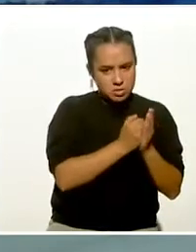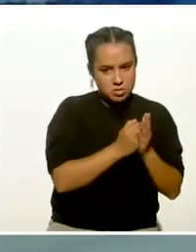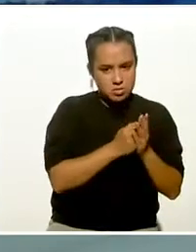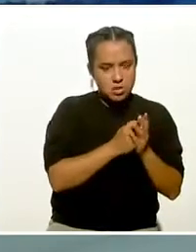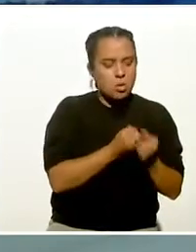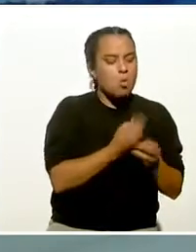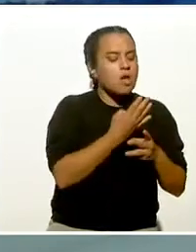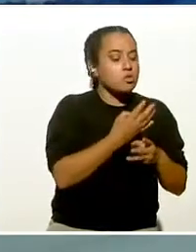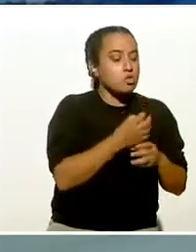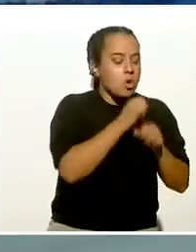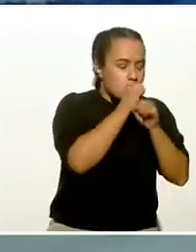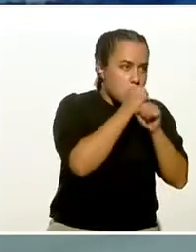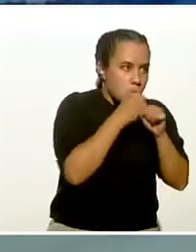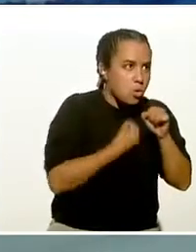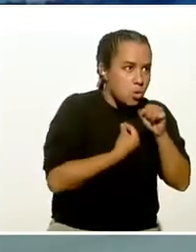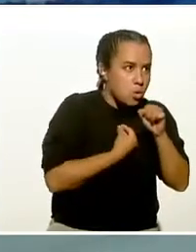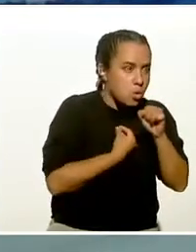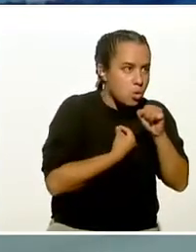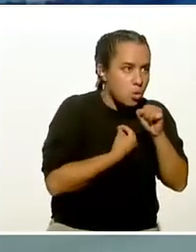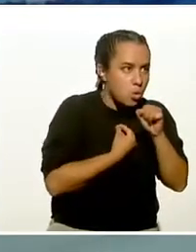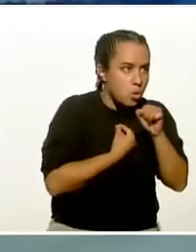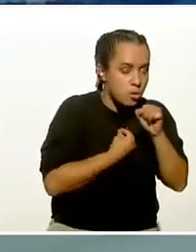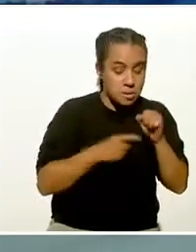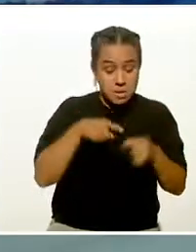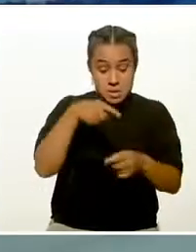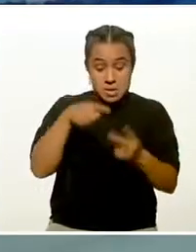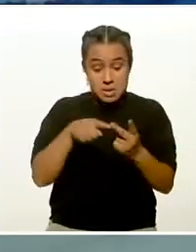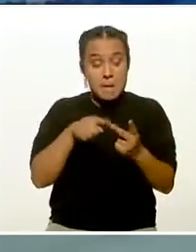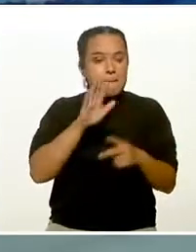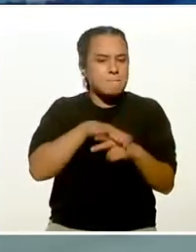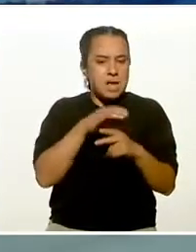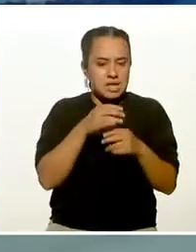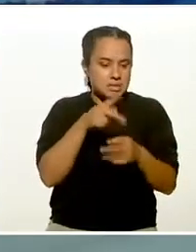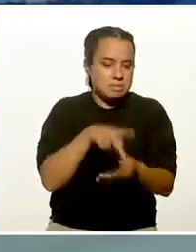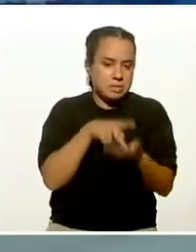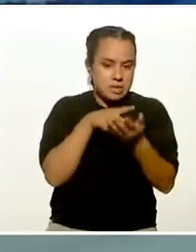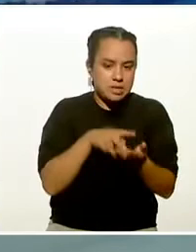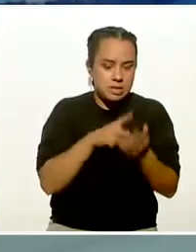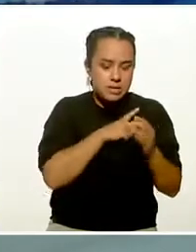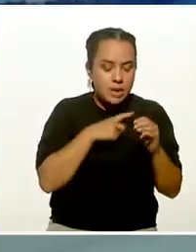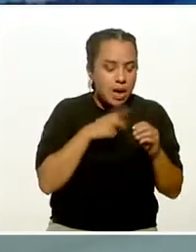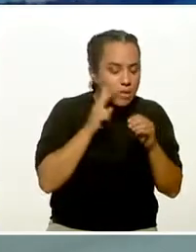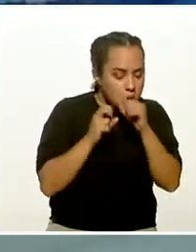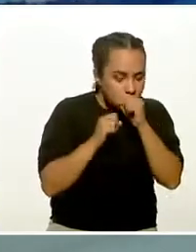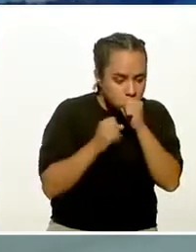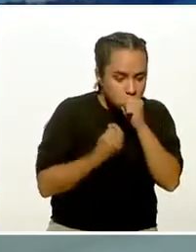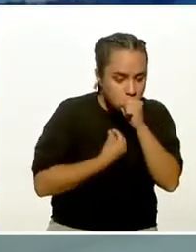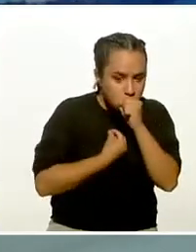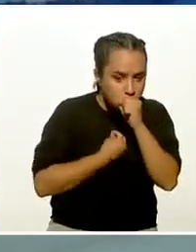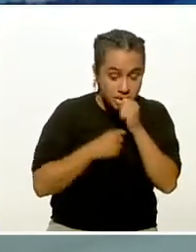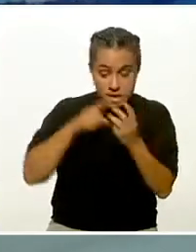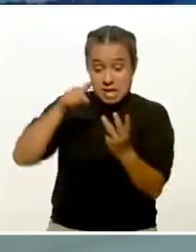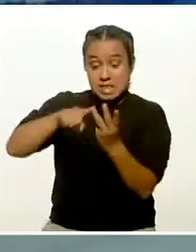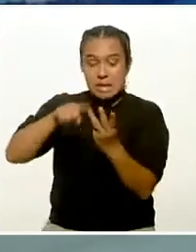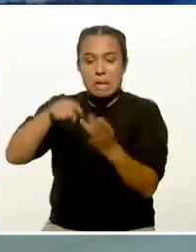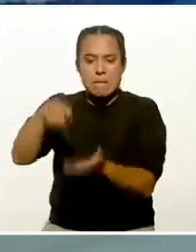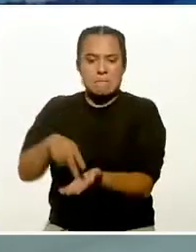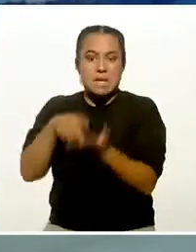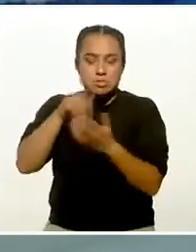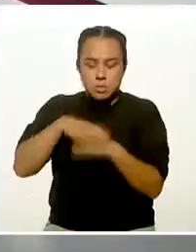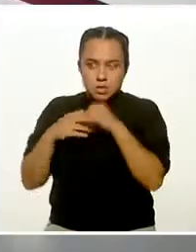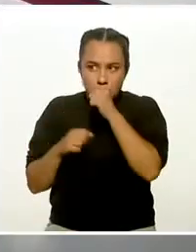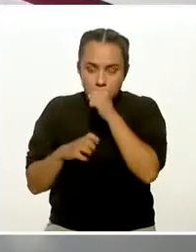La segunda bolita pesa un poco más, tengo que mantener la primera y la segunda arriba y la tercera todavía implica mayor esfuerzo.